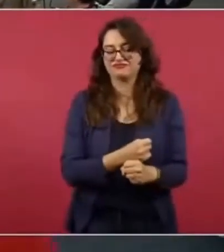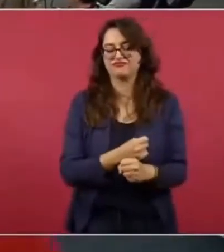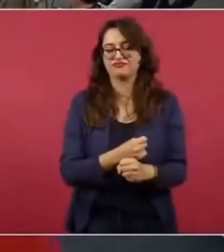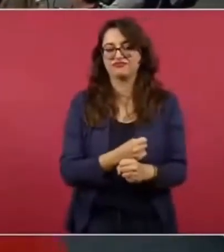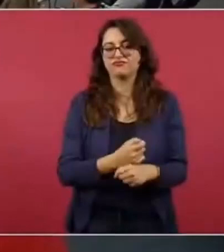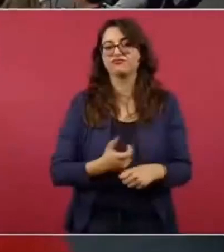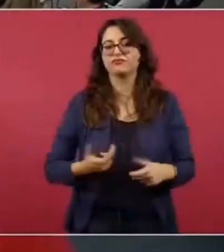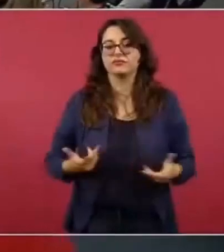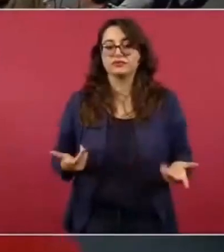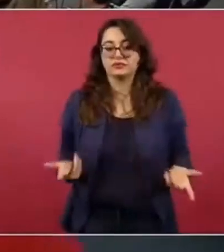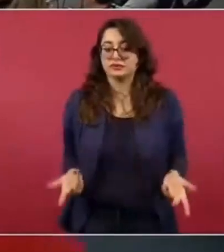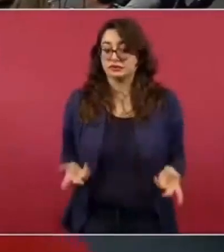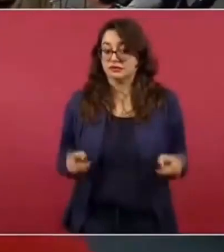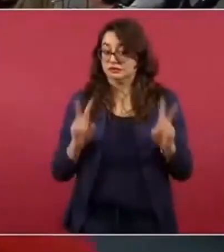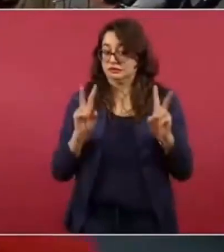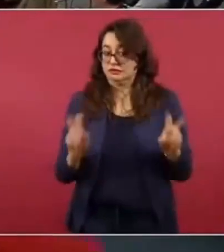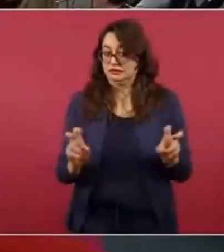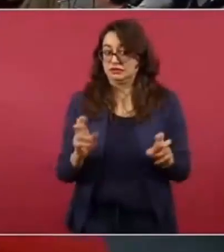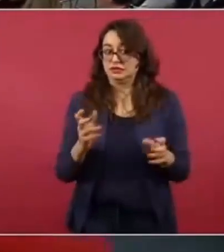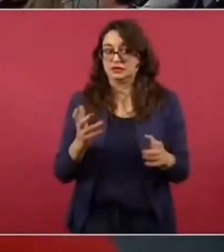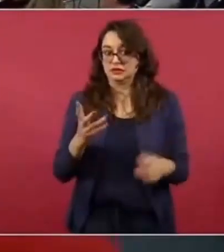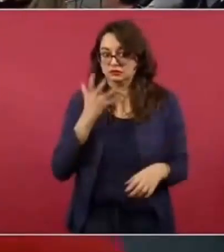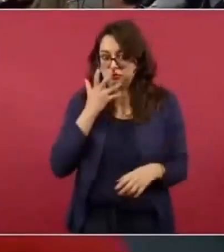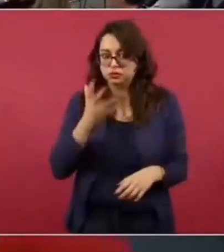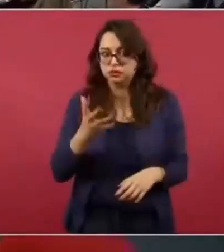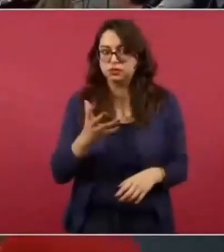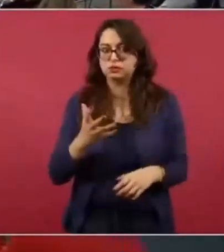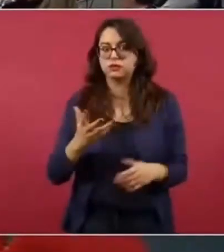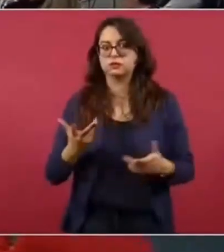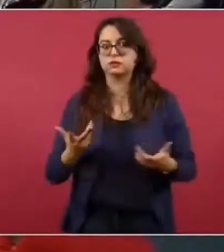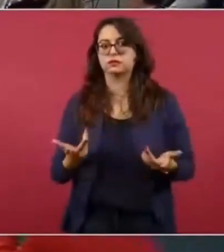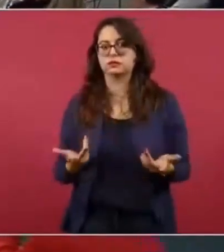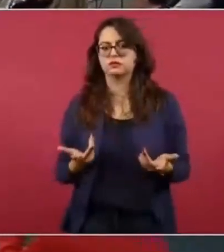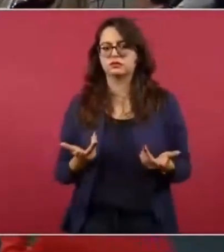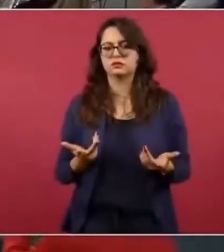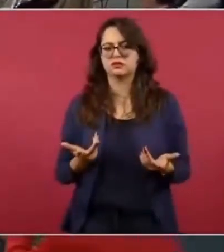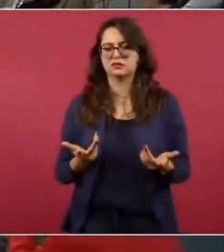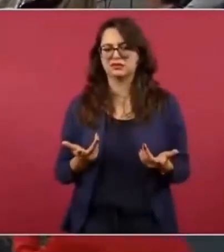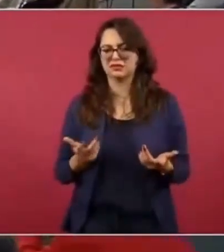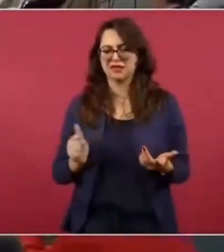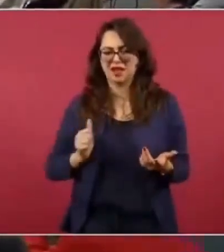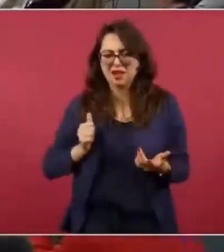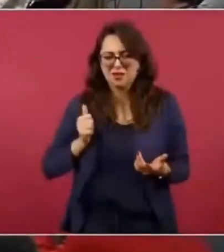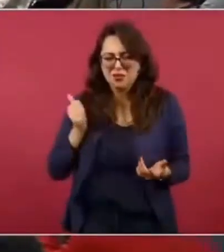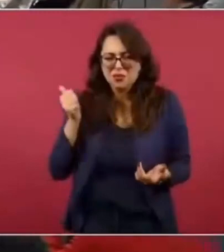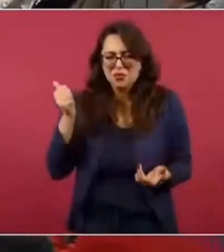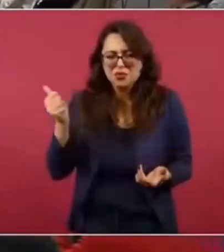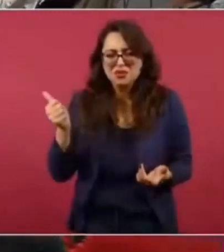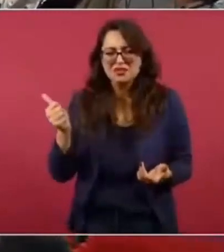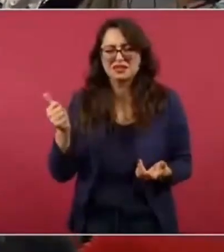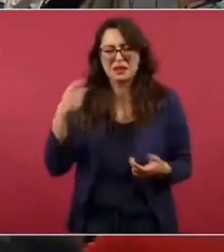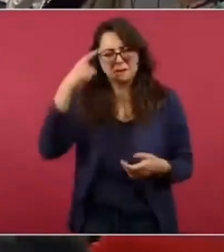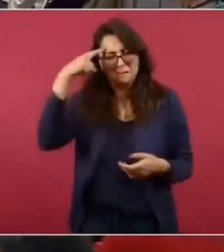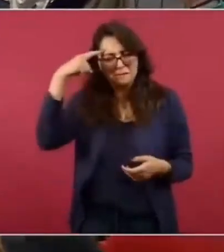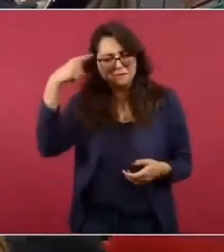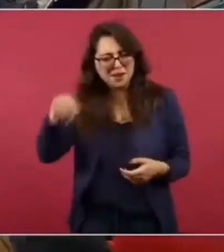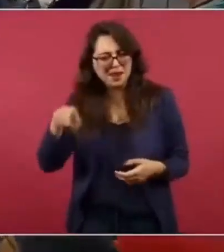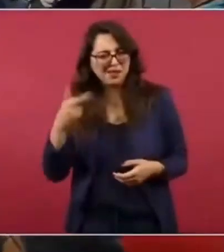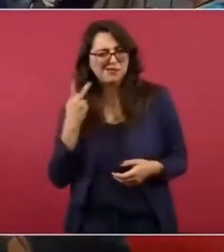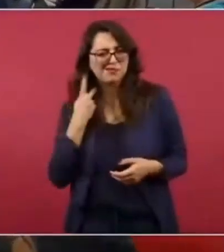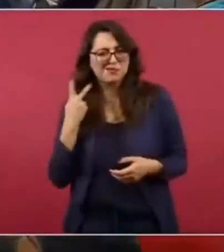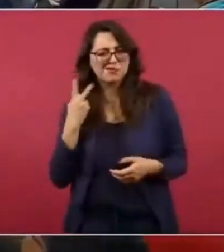de algo tan serio. ¿Cómo se va a estar poniendo en riesgo la estabilidad